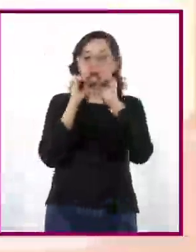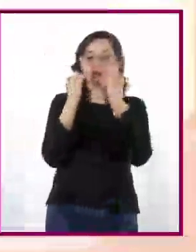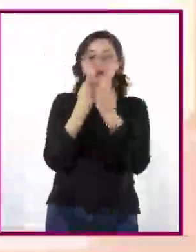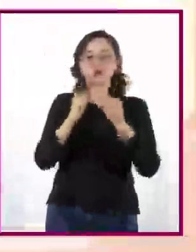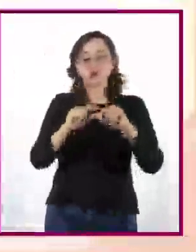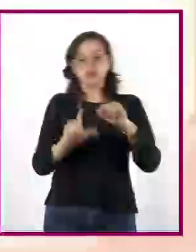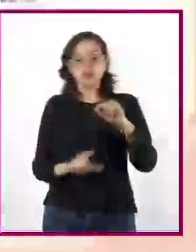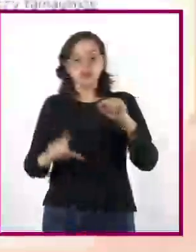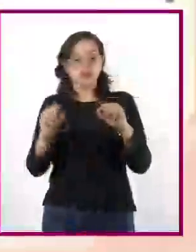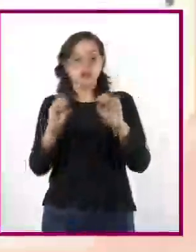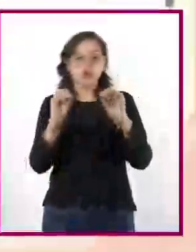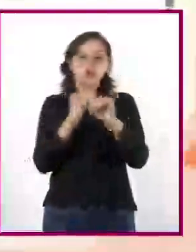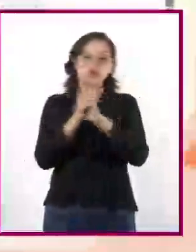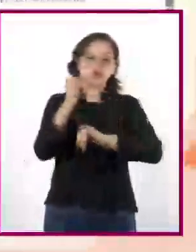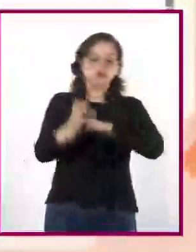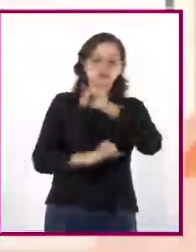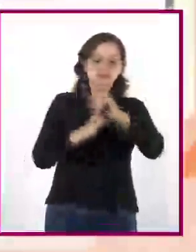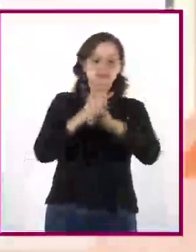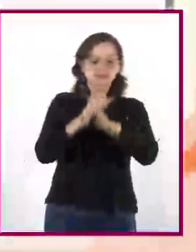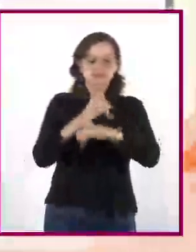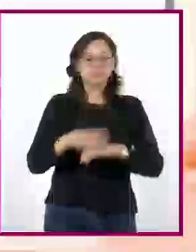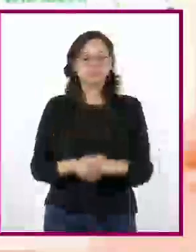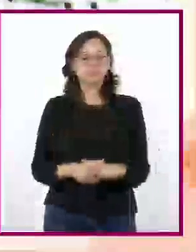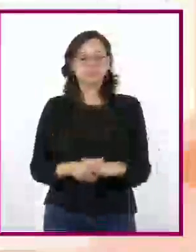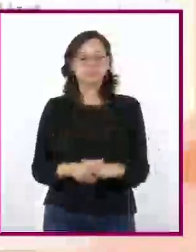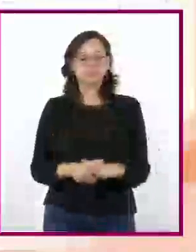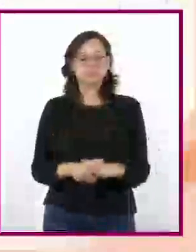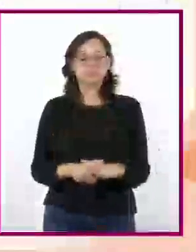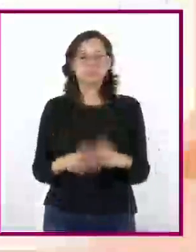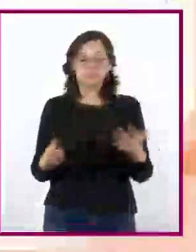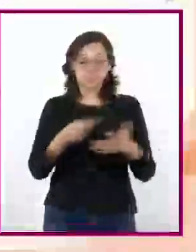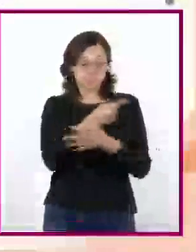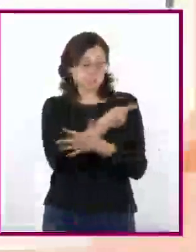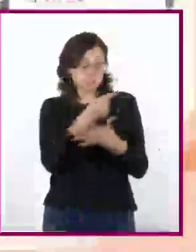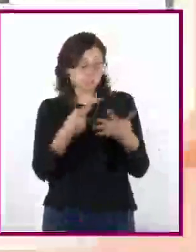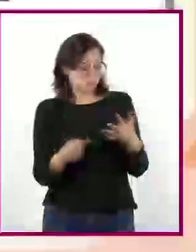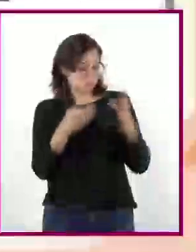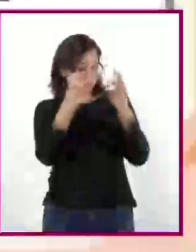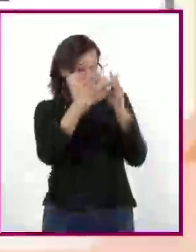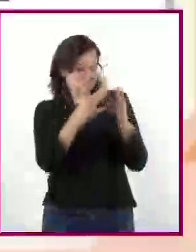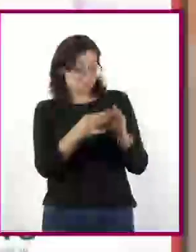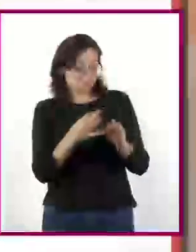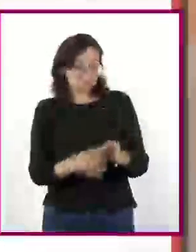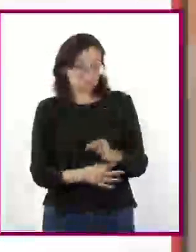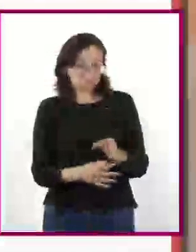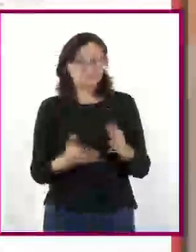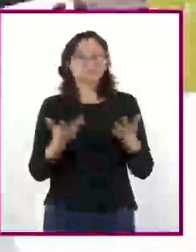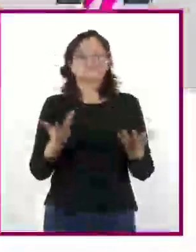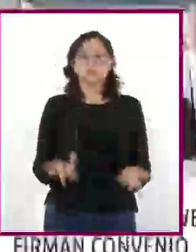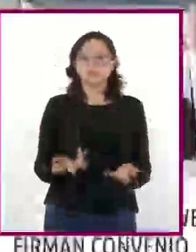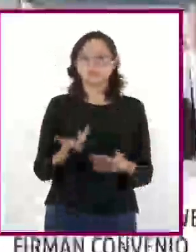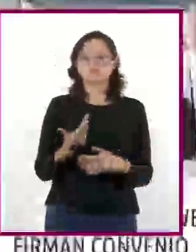nacionales e internacionales. Cuando es así, los dominios de las páginas son .gob,